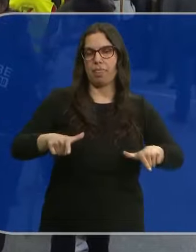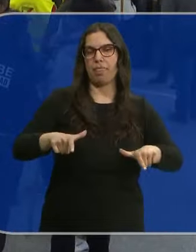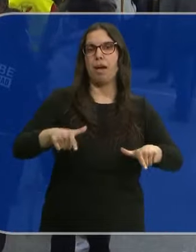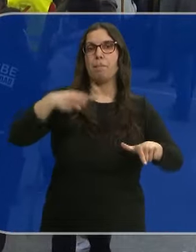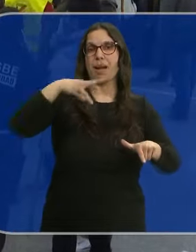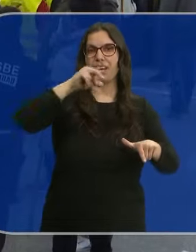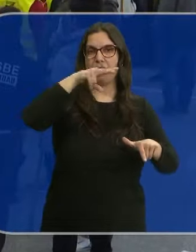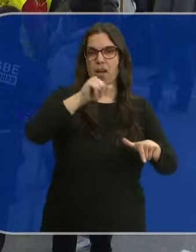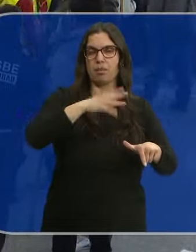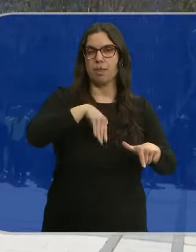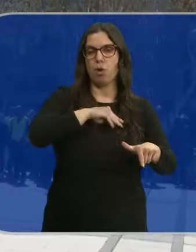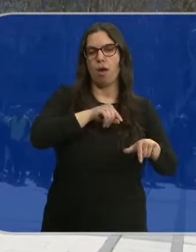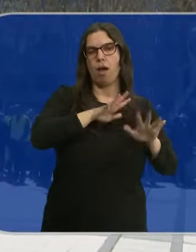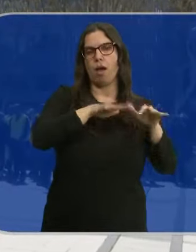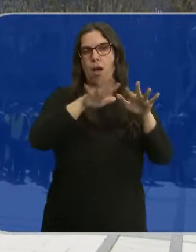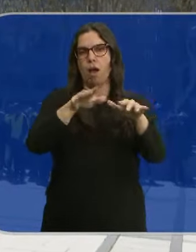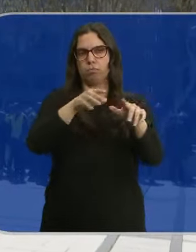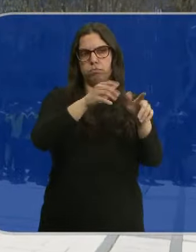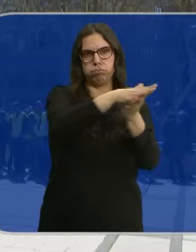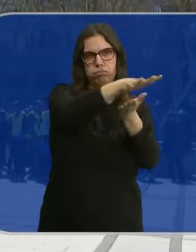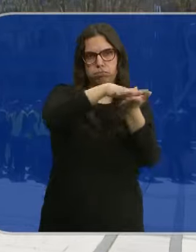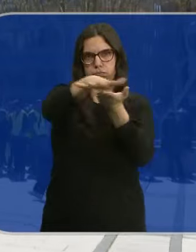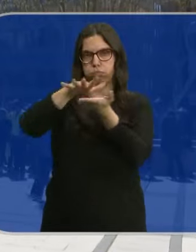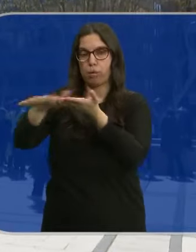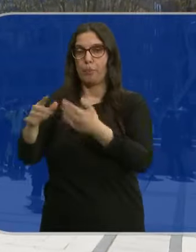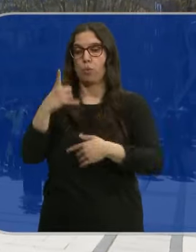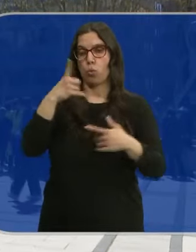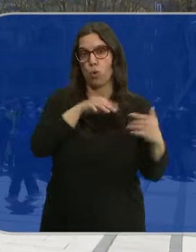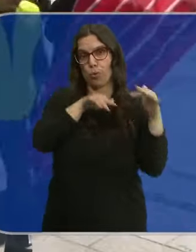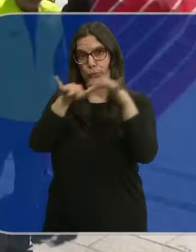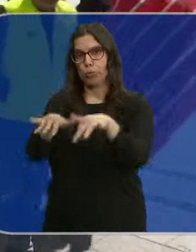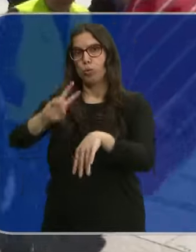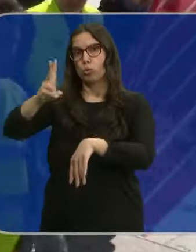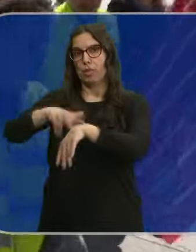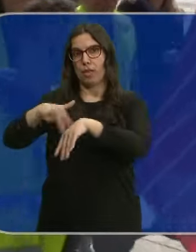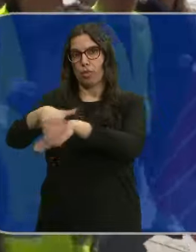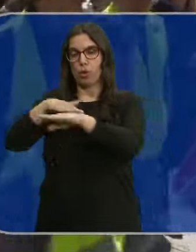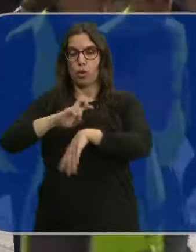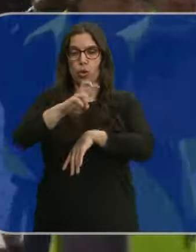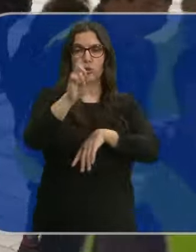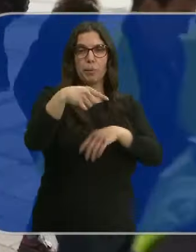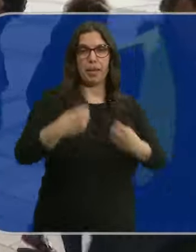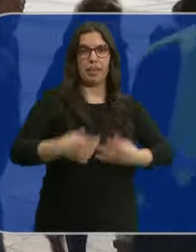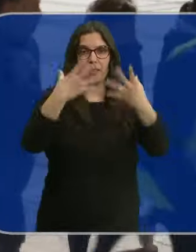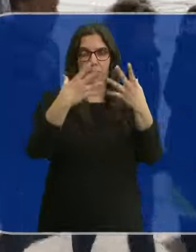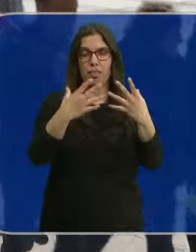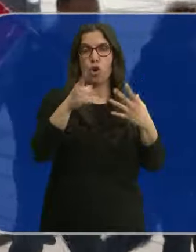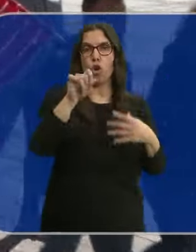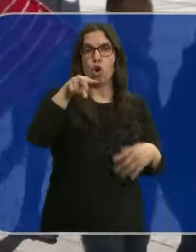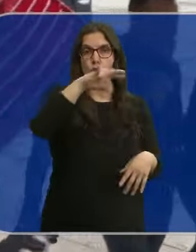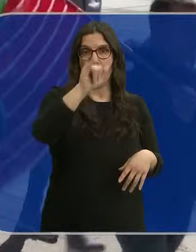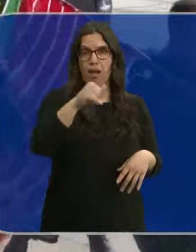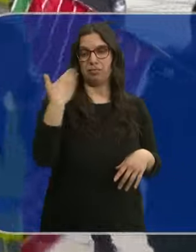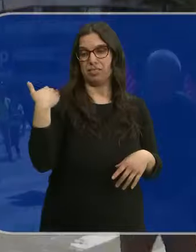Marina Española y que se ha ido extendiendo por diferentes puntos de la capital. Uno de ellos, la subdelegación, y otro, el edificio de la lonja agropecuaria